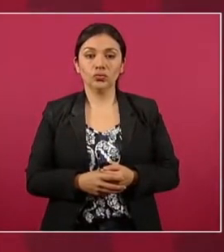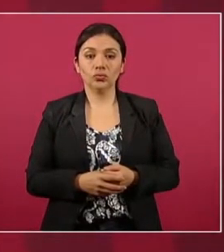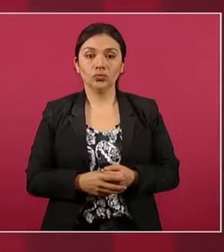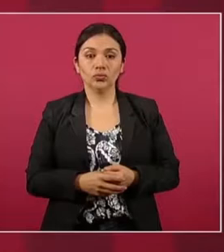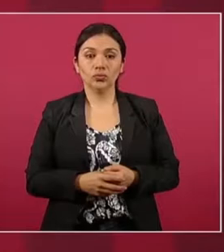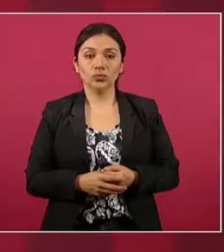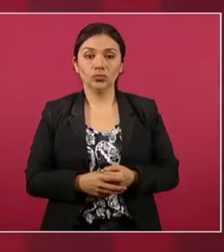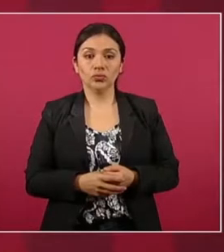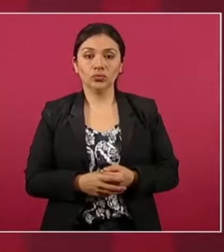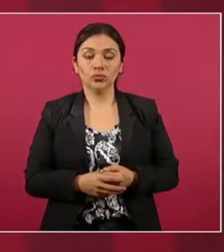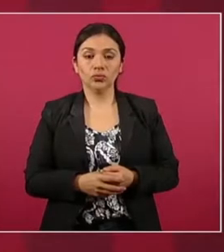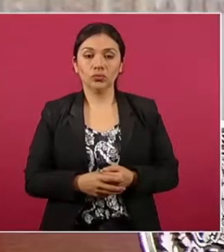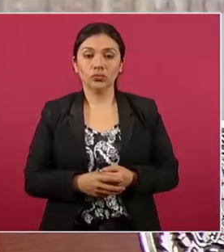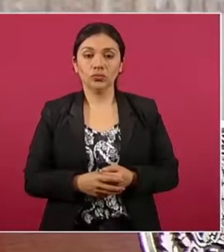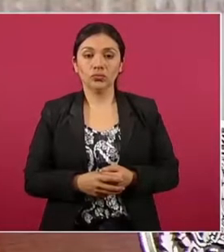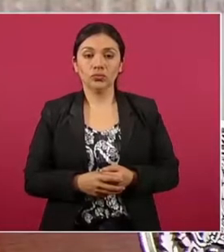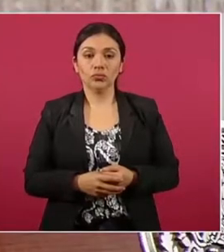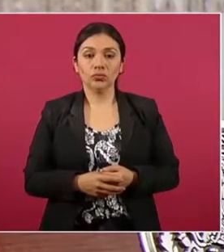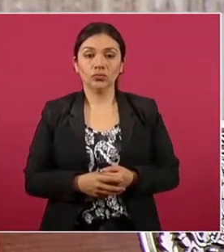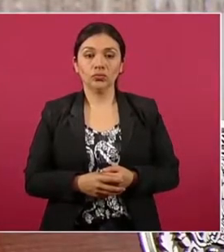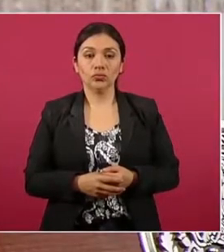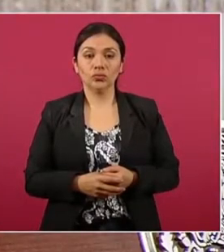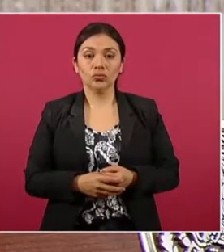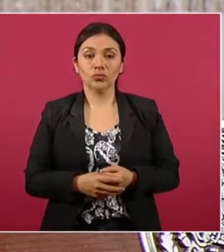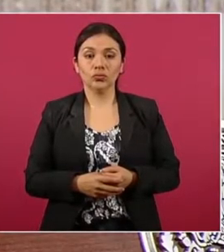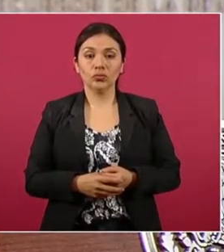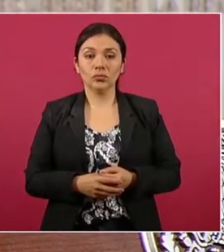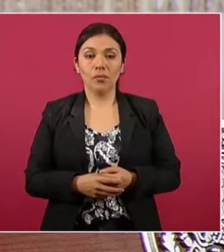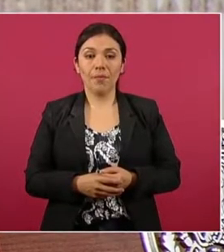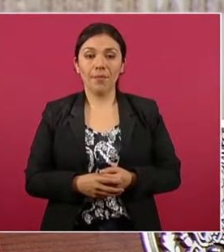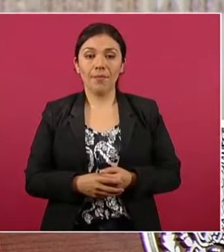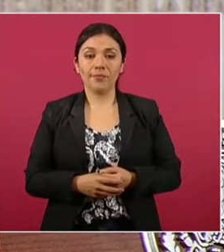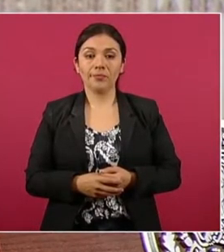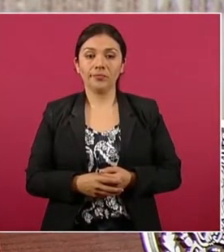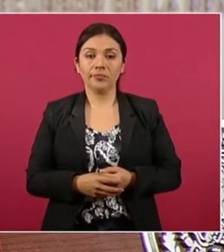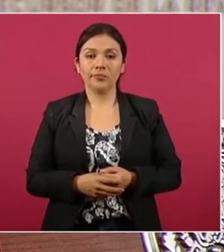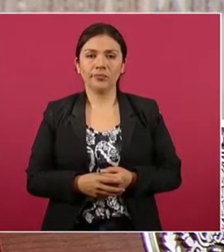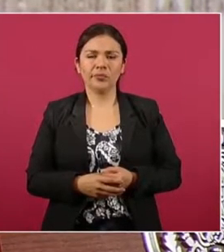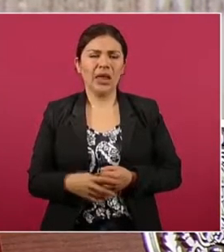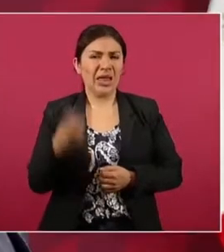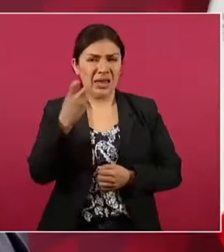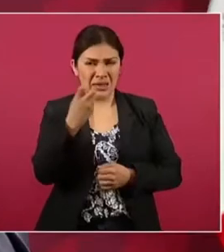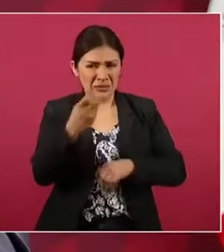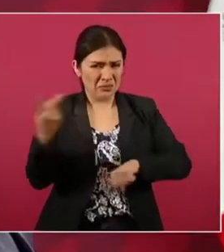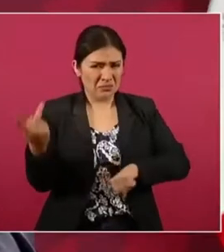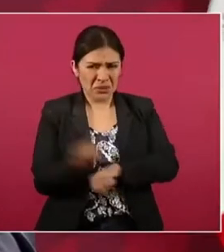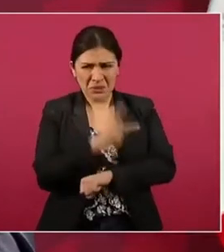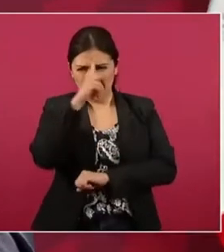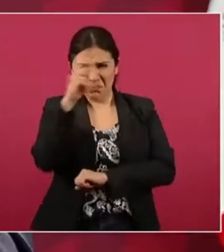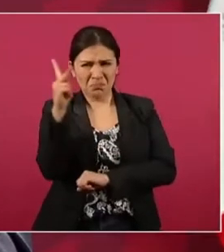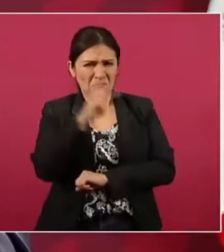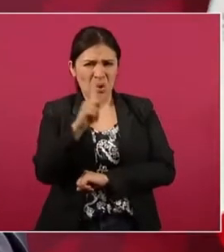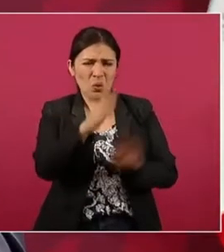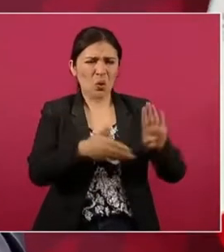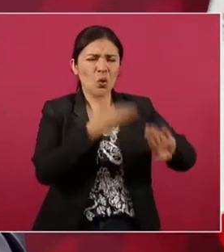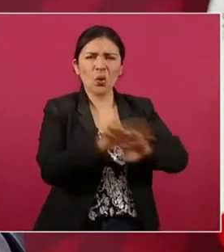fue una vileza, eso es lo peor, lo que le hicieron.